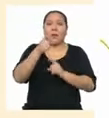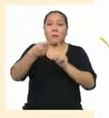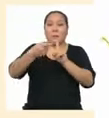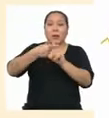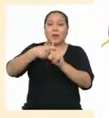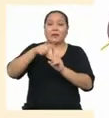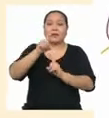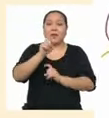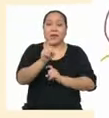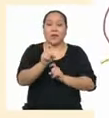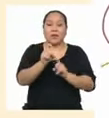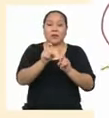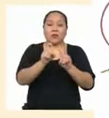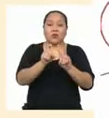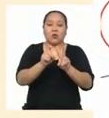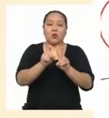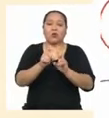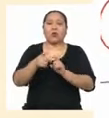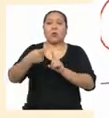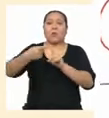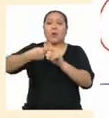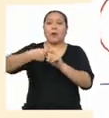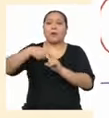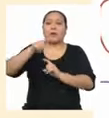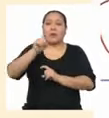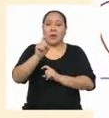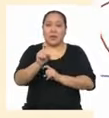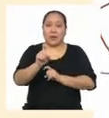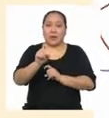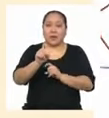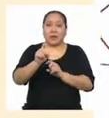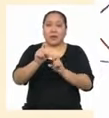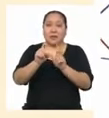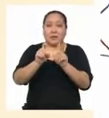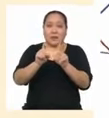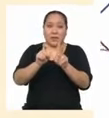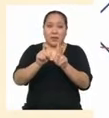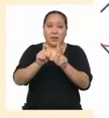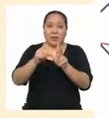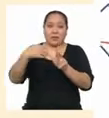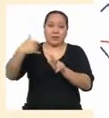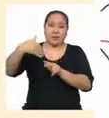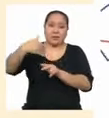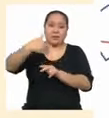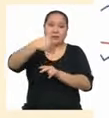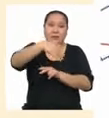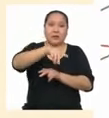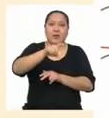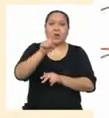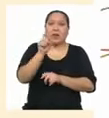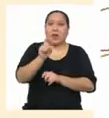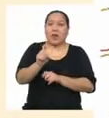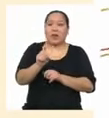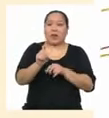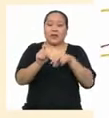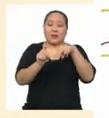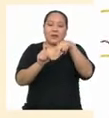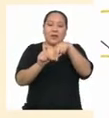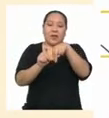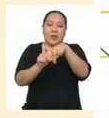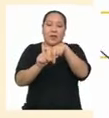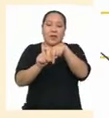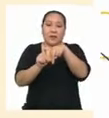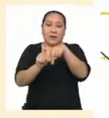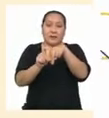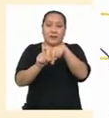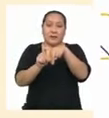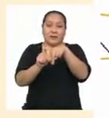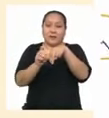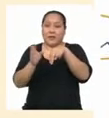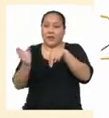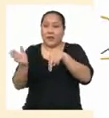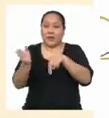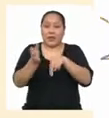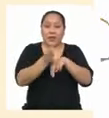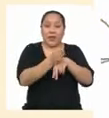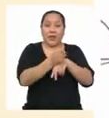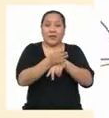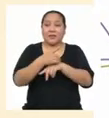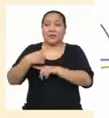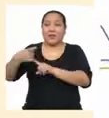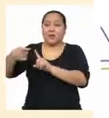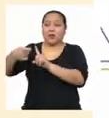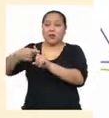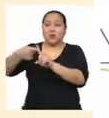2 más X sub 3 y así hasta más X sub n Toda esa suma